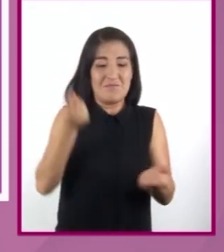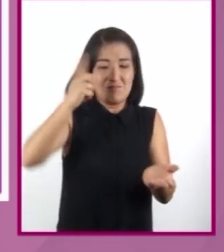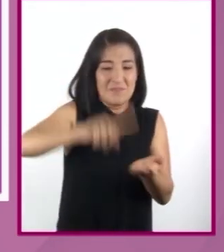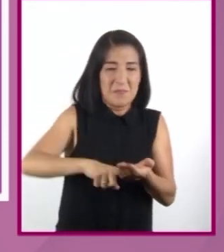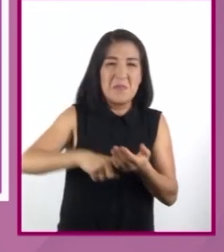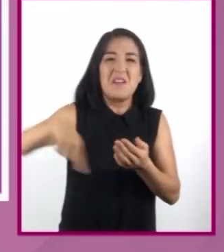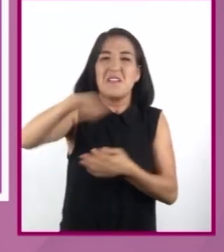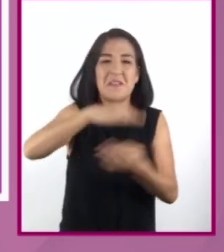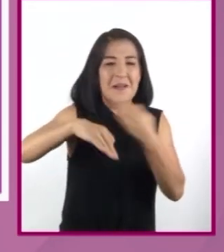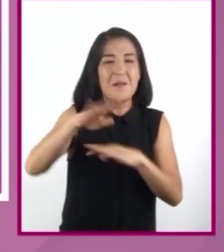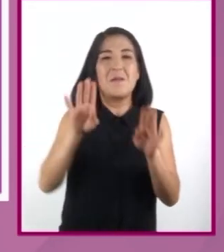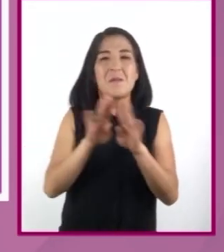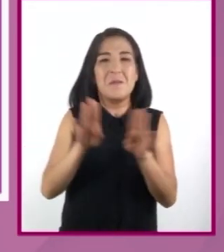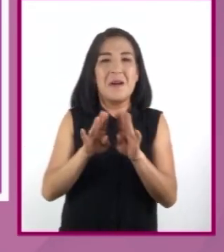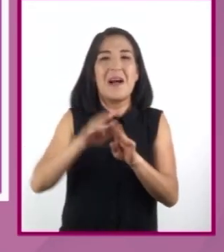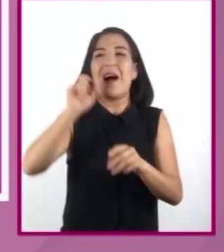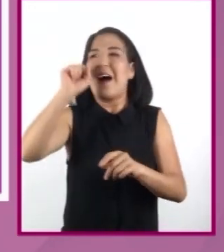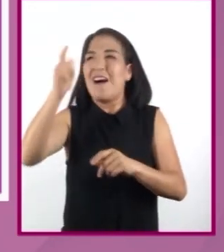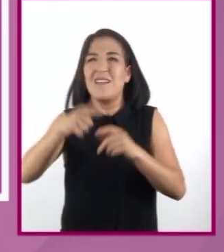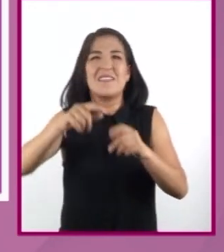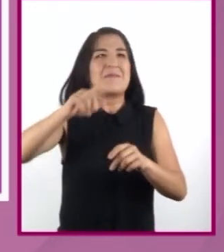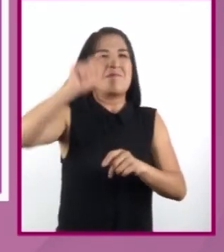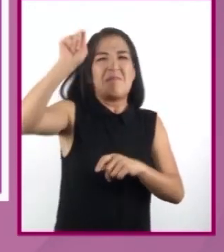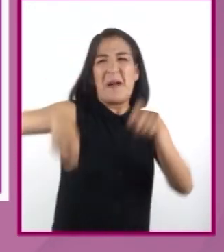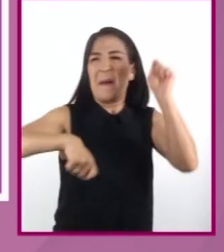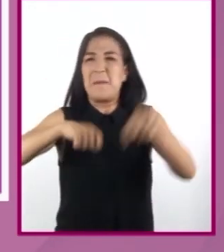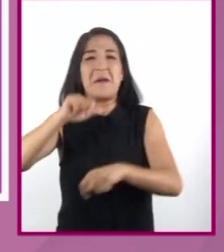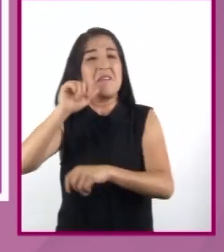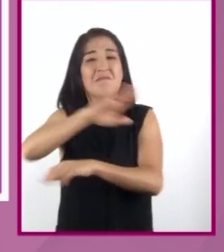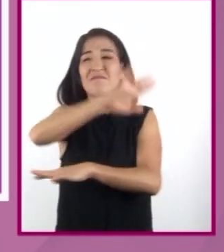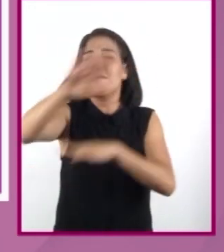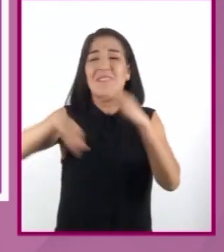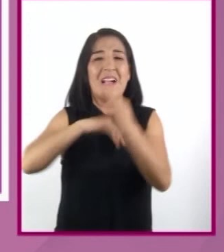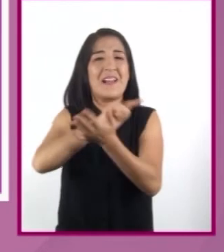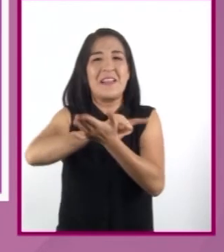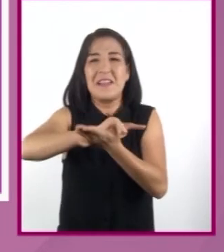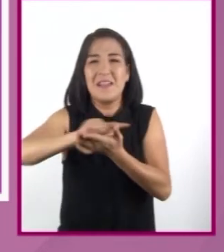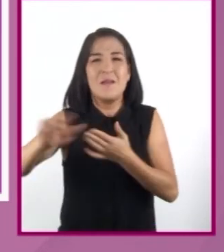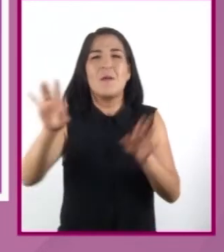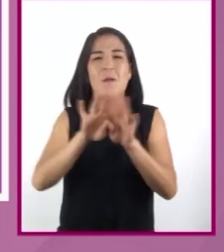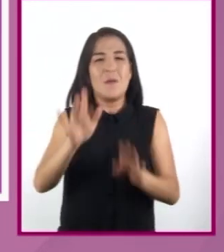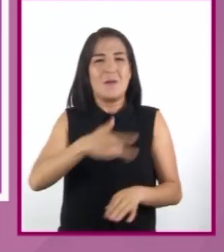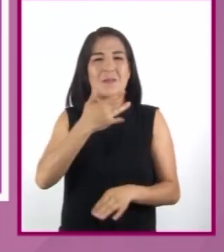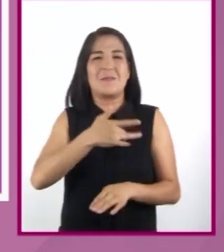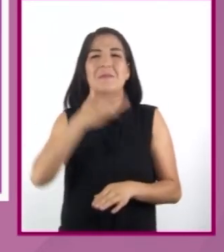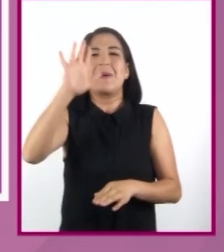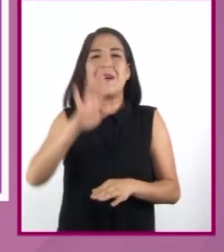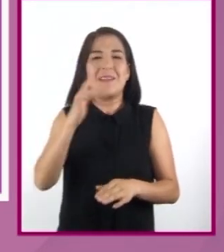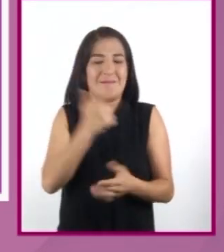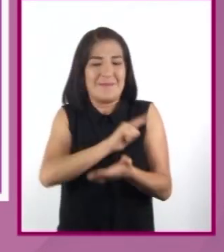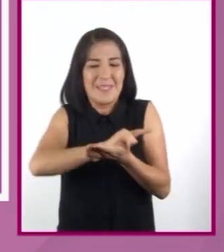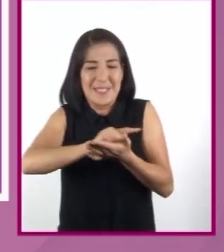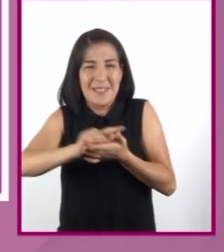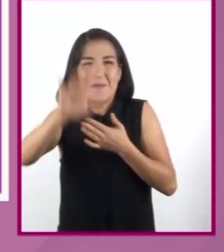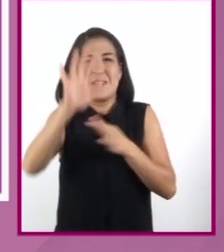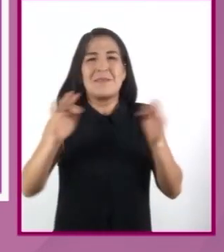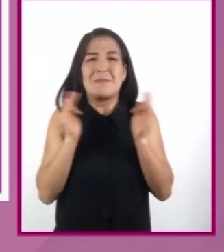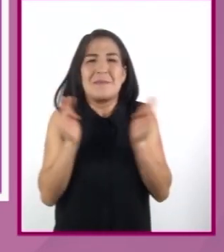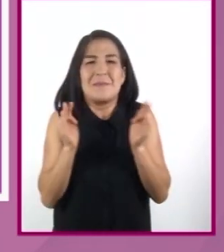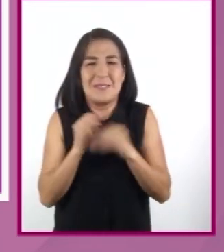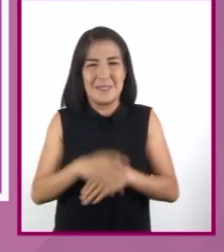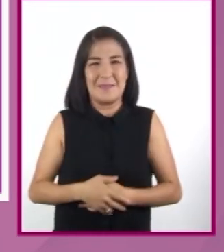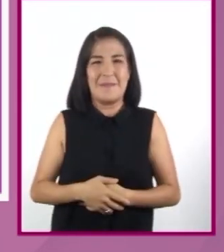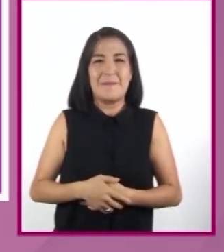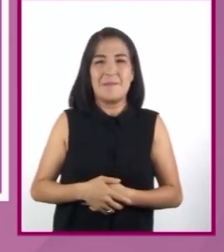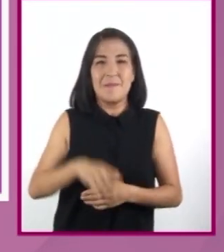sin el más leve rasguño en las altas paredes, afirmaba aquella sensación de desapacible frío. Al